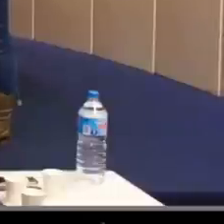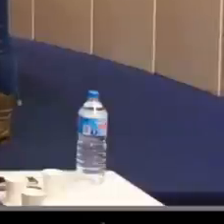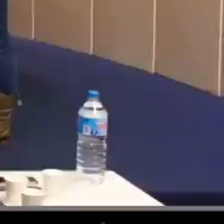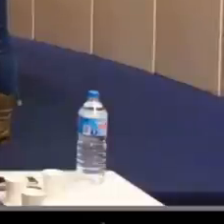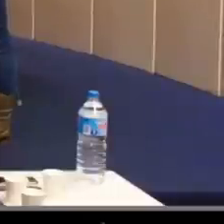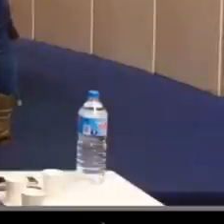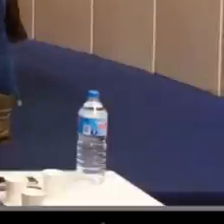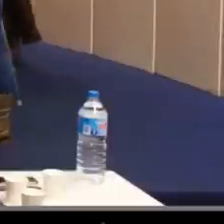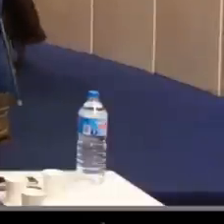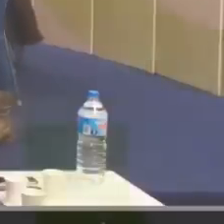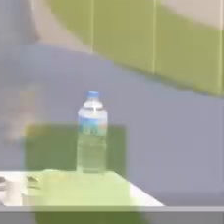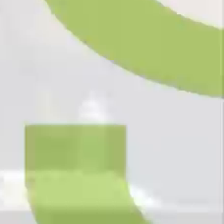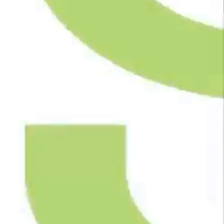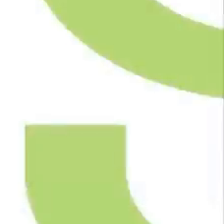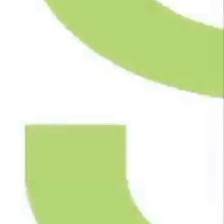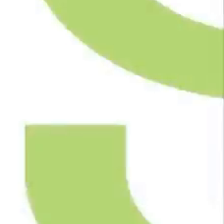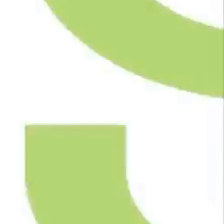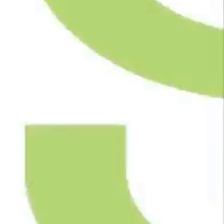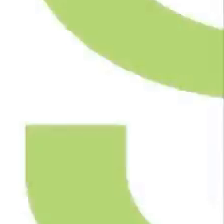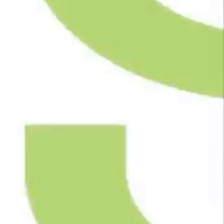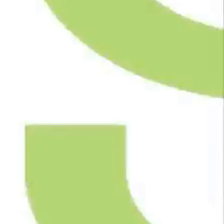hasta mañana chicos ¿vale? gracias